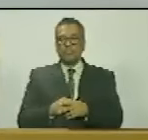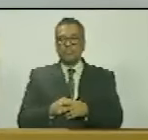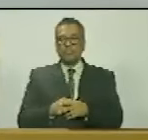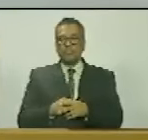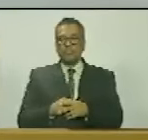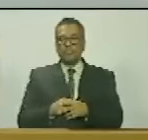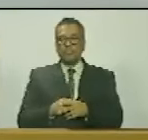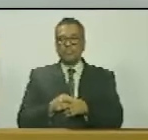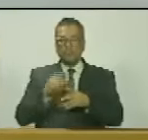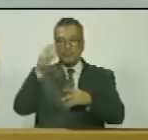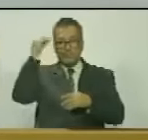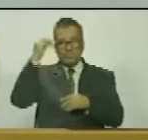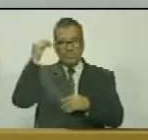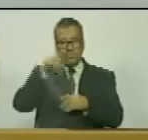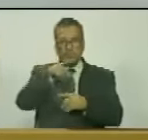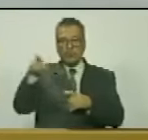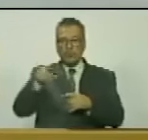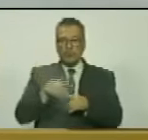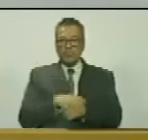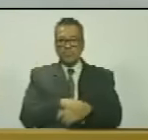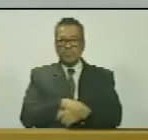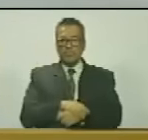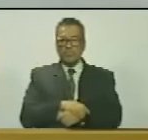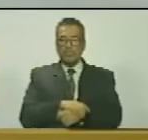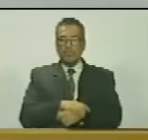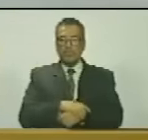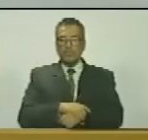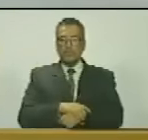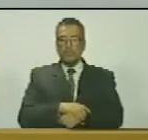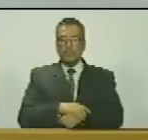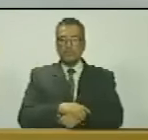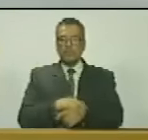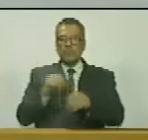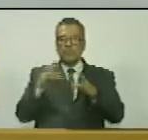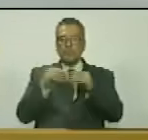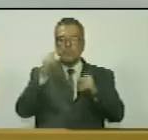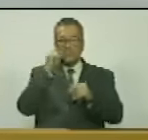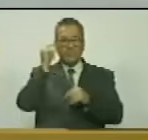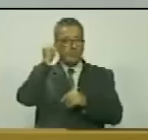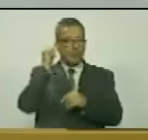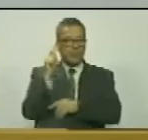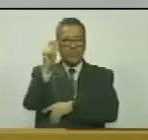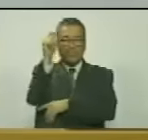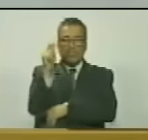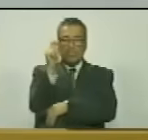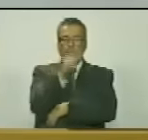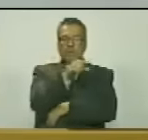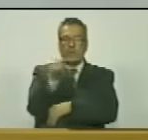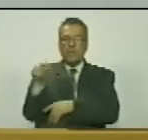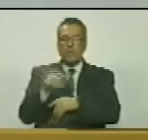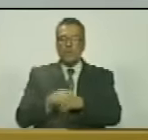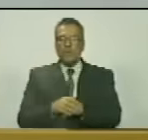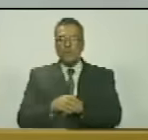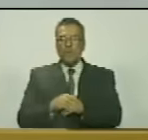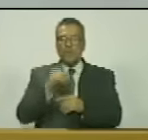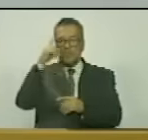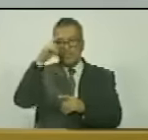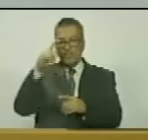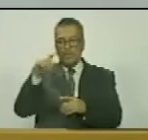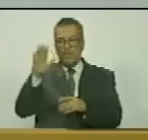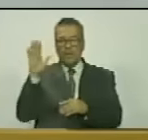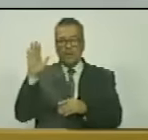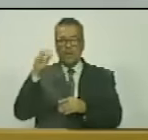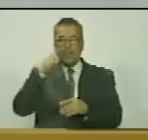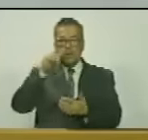En consideración, entonces, las honorables diputadas y los honorables diputados que estén a